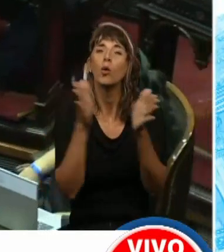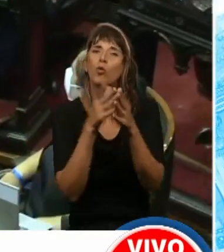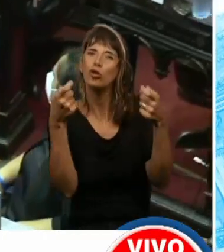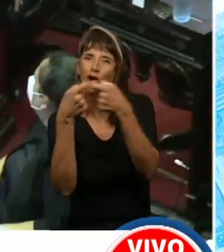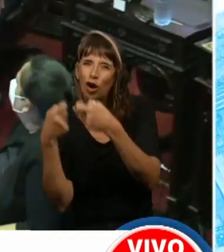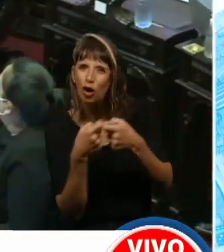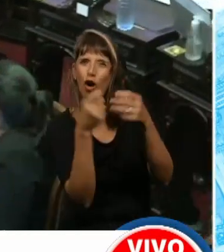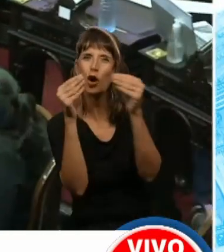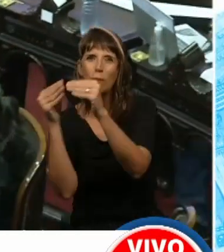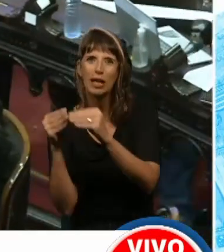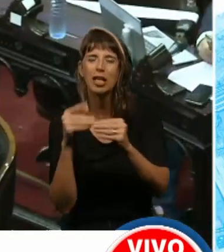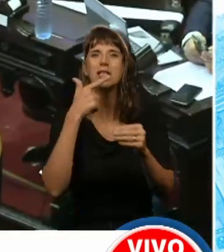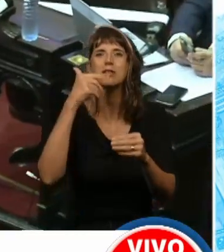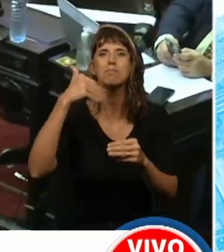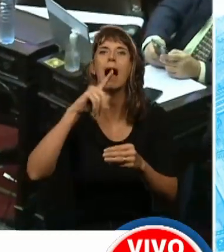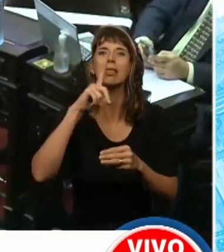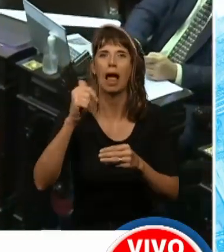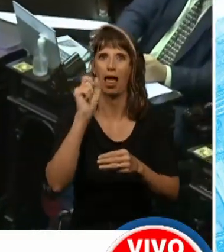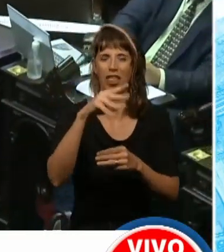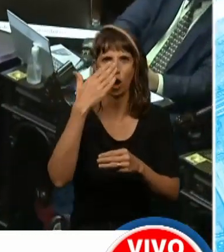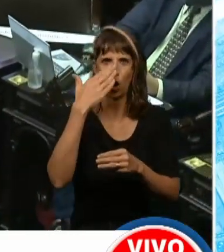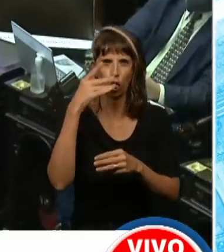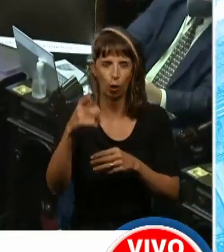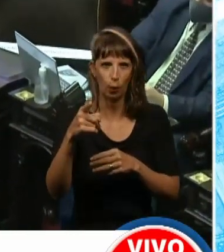están vigentes, más vigentes que nunca.